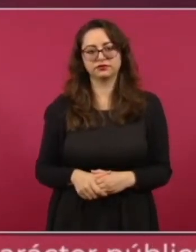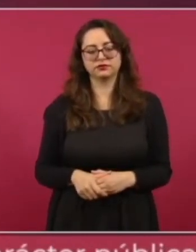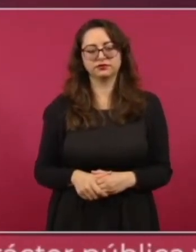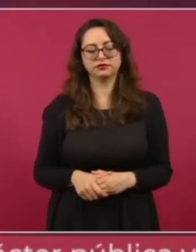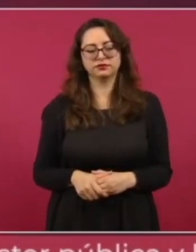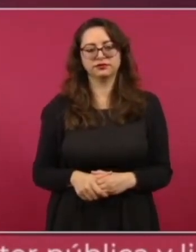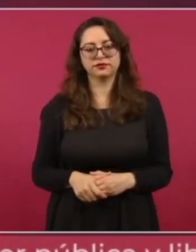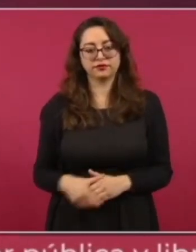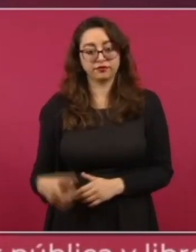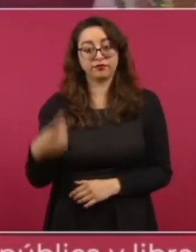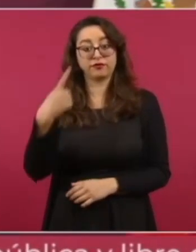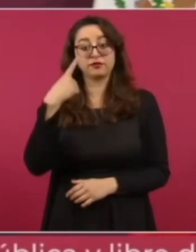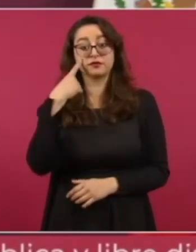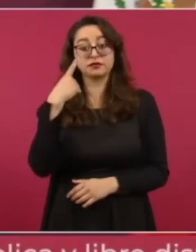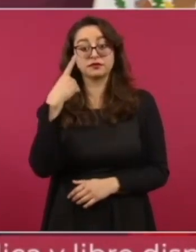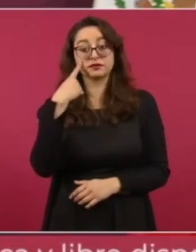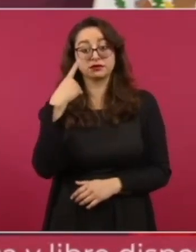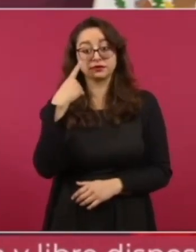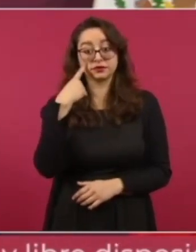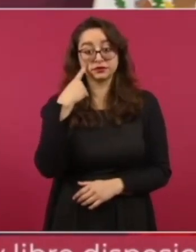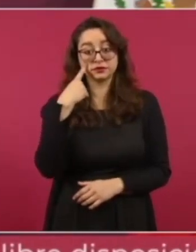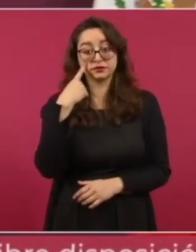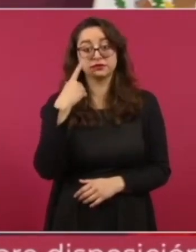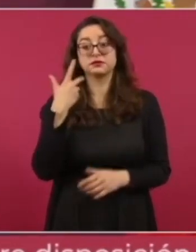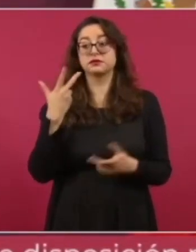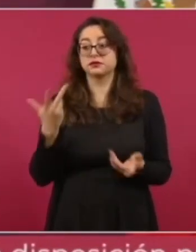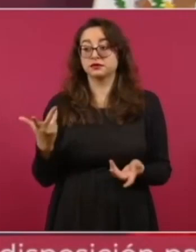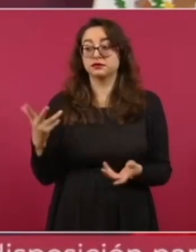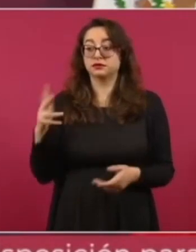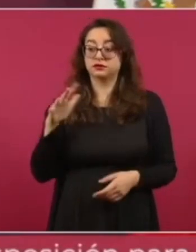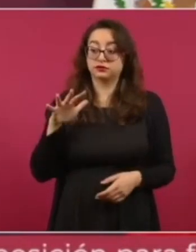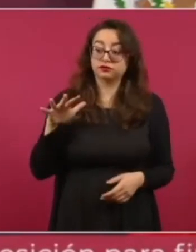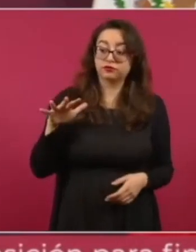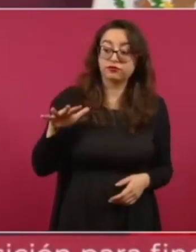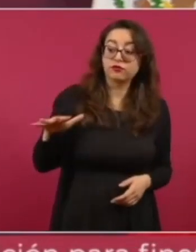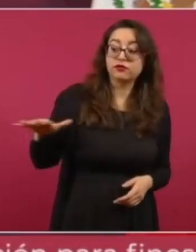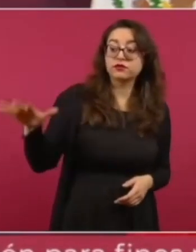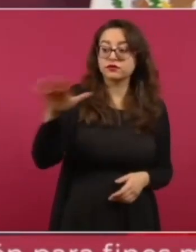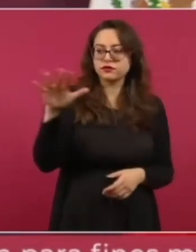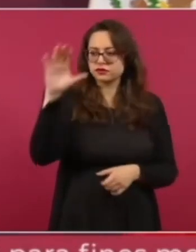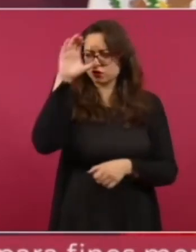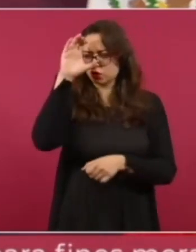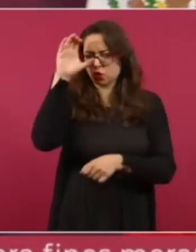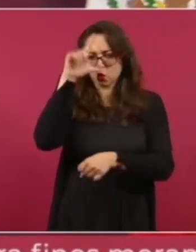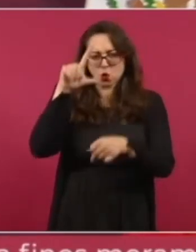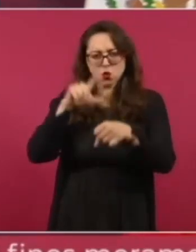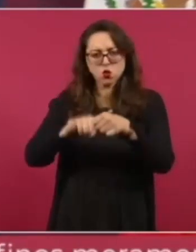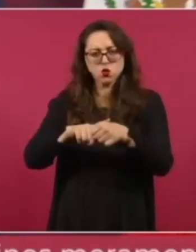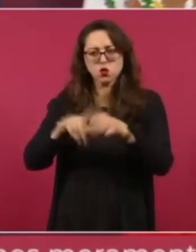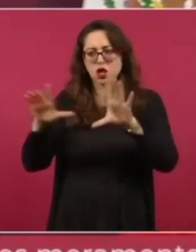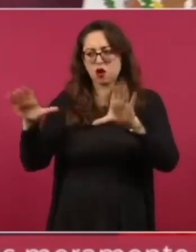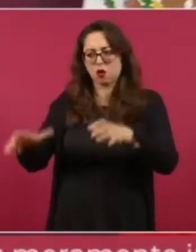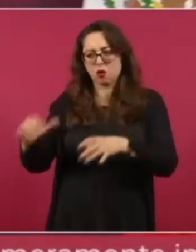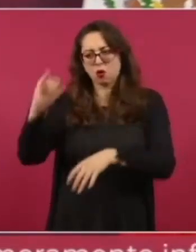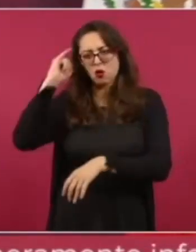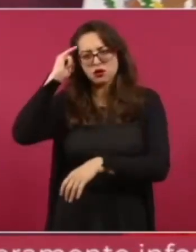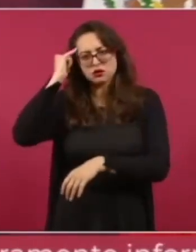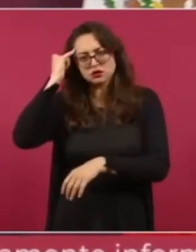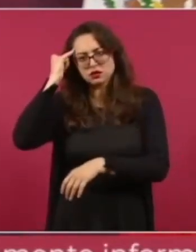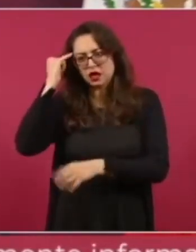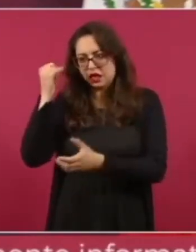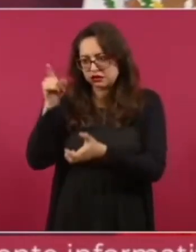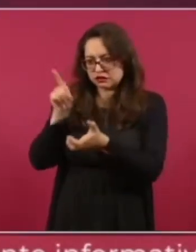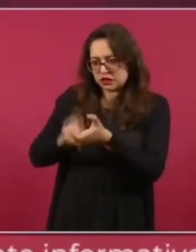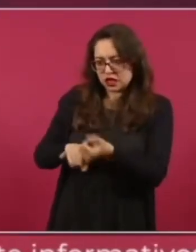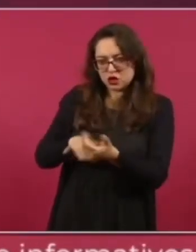más tradiciones culturales, en las comunidades indígenas no hay consumo de